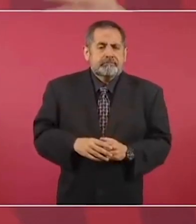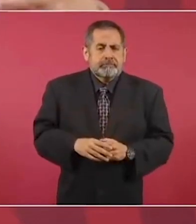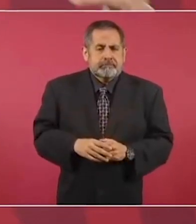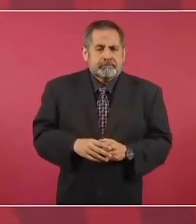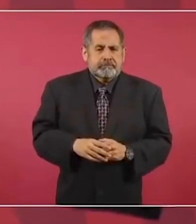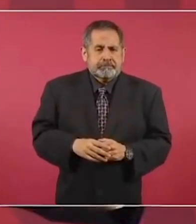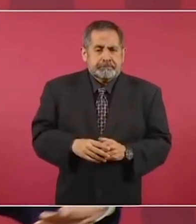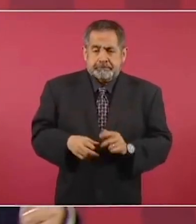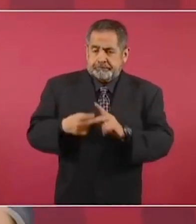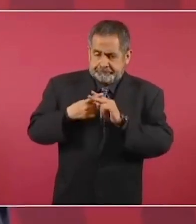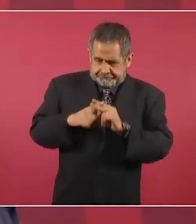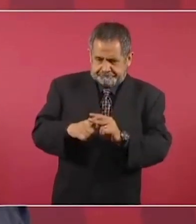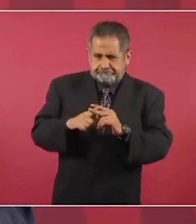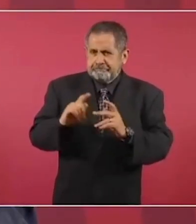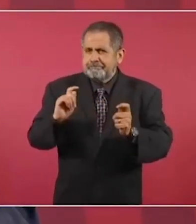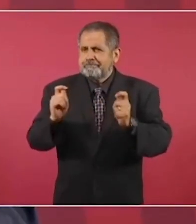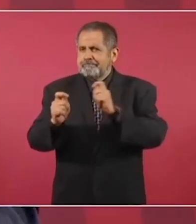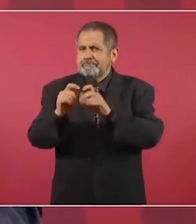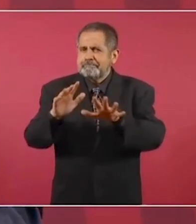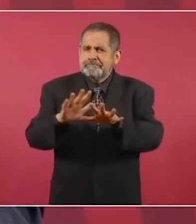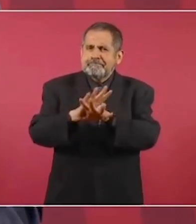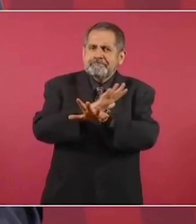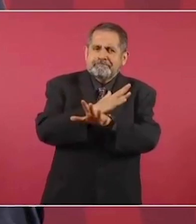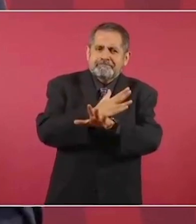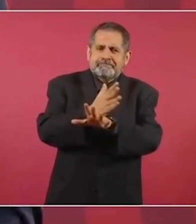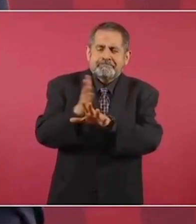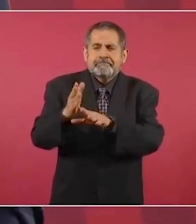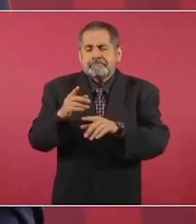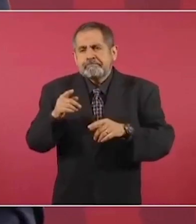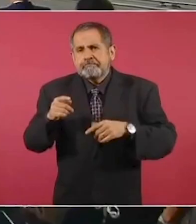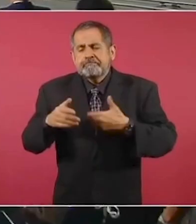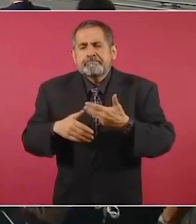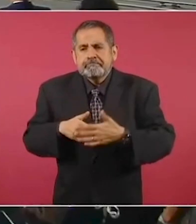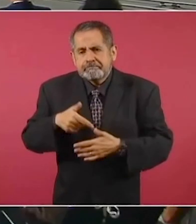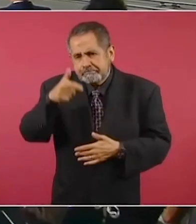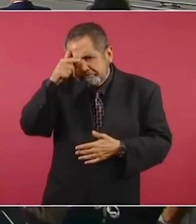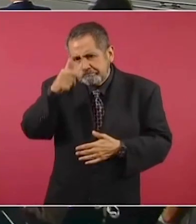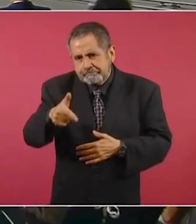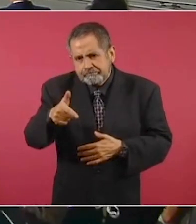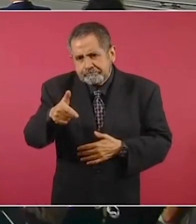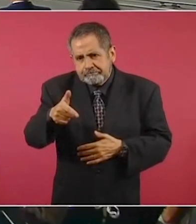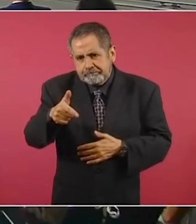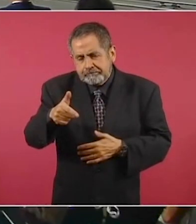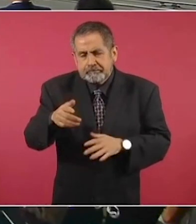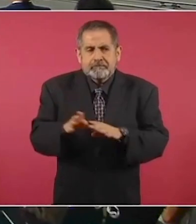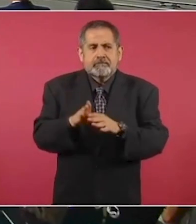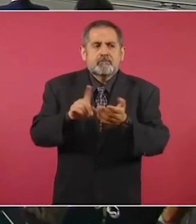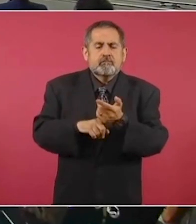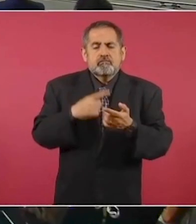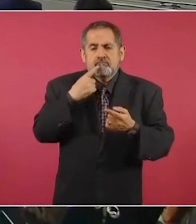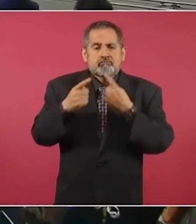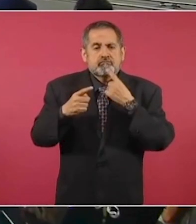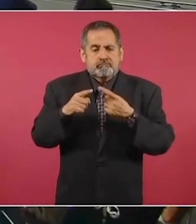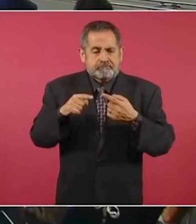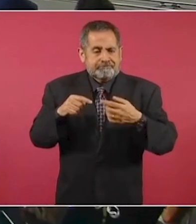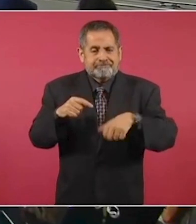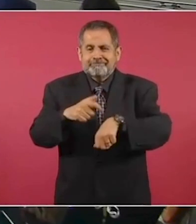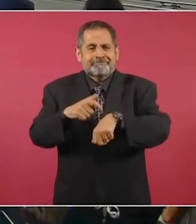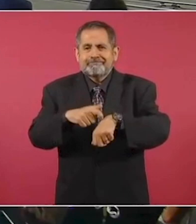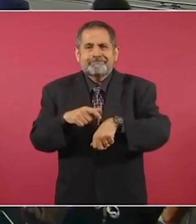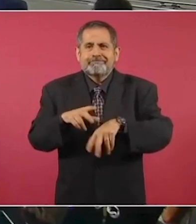inician un proceso de transformación, cambio y se dan cuenta que no les va a alcanzar el tiempo